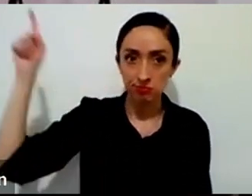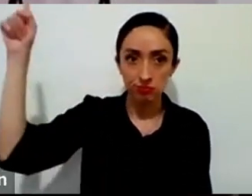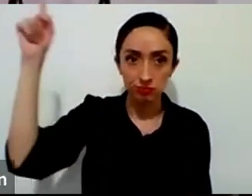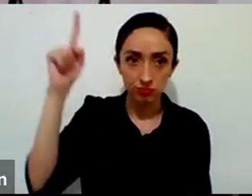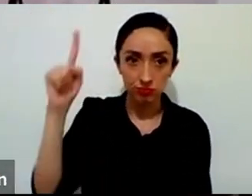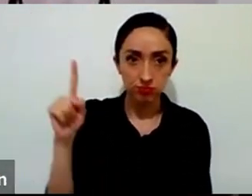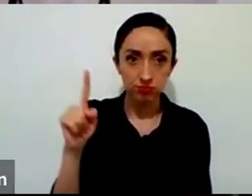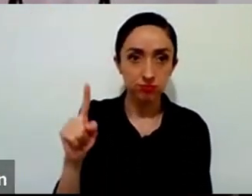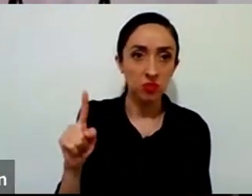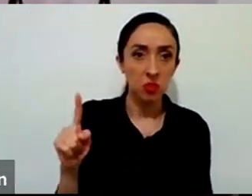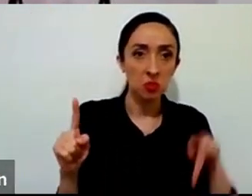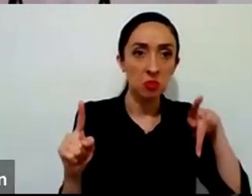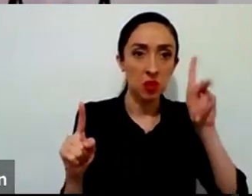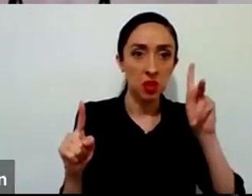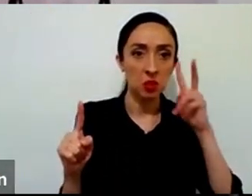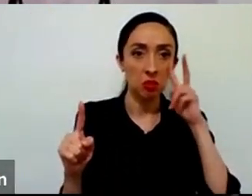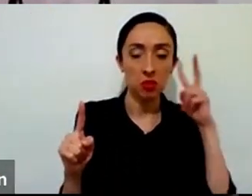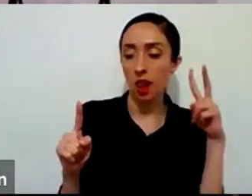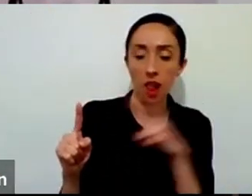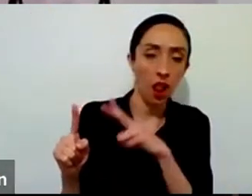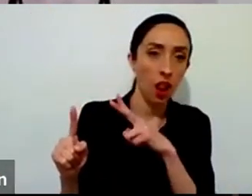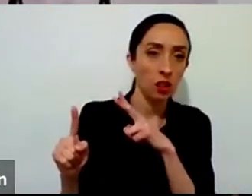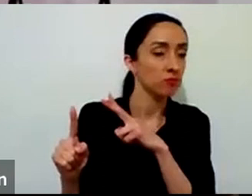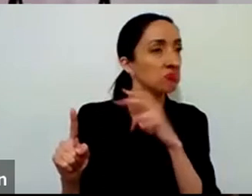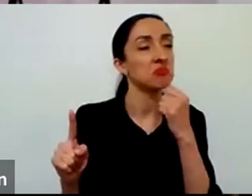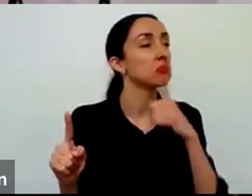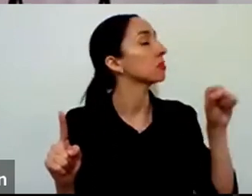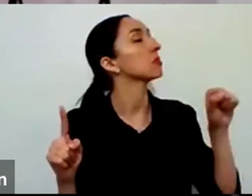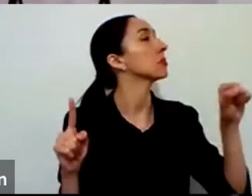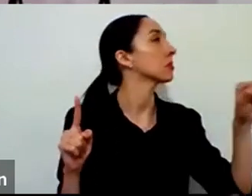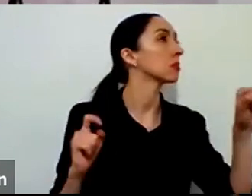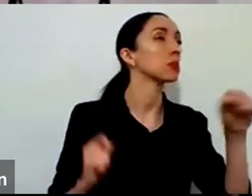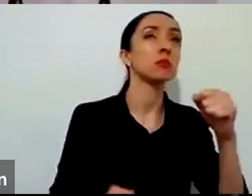por eso es importante el examen del que hablábamos al comienzo